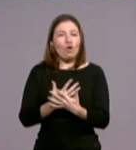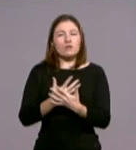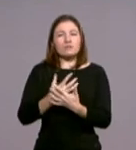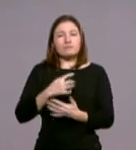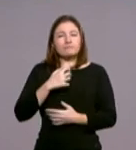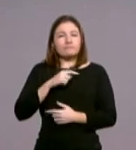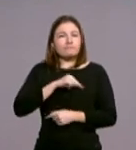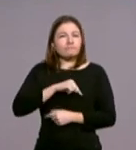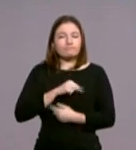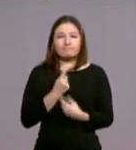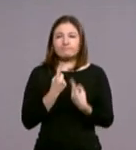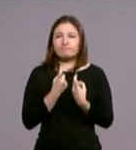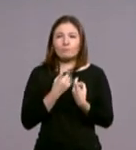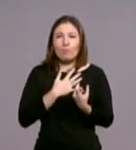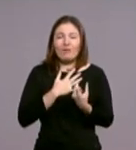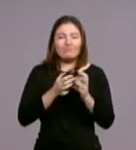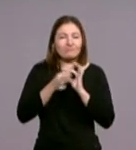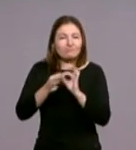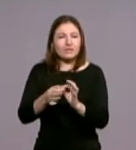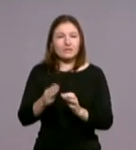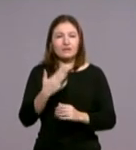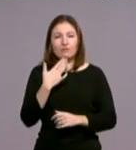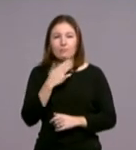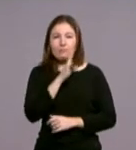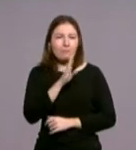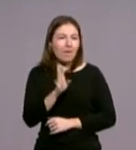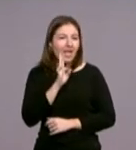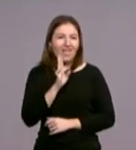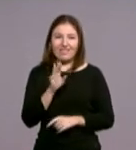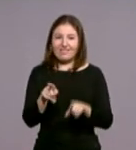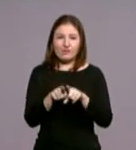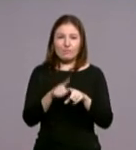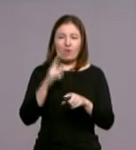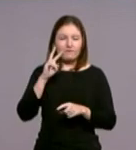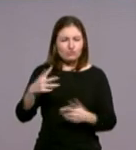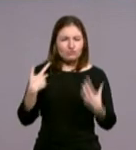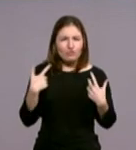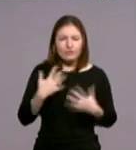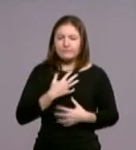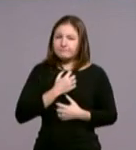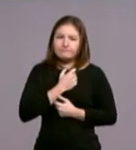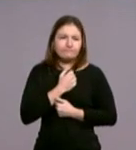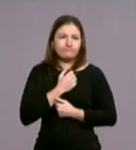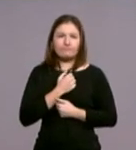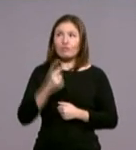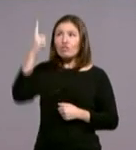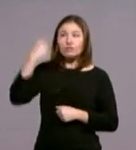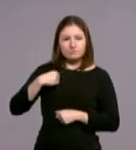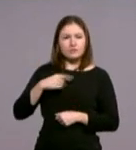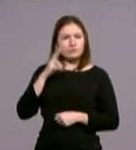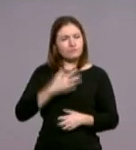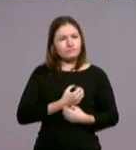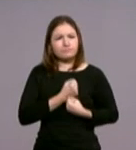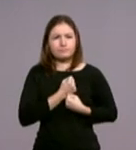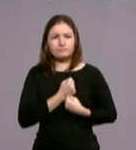maternales, que tiene un amor entrañable que se compadece ante el sufrimiento. Dios se compadece y se acerca a las